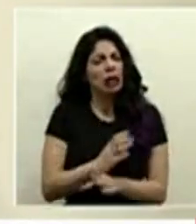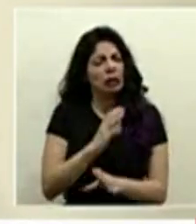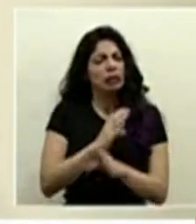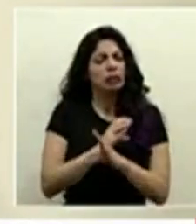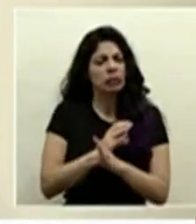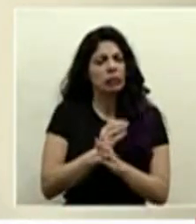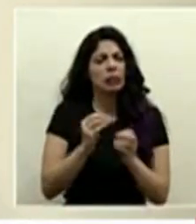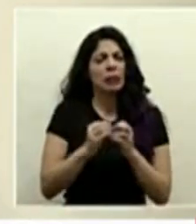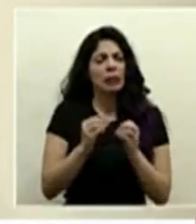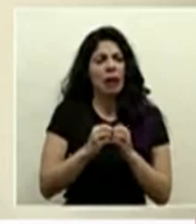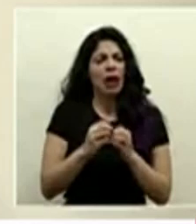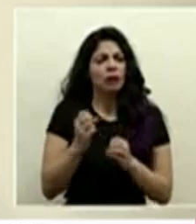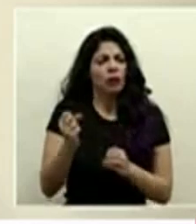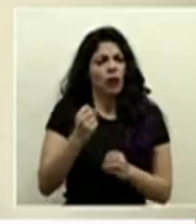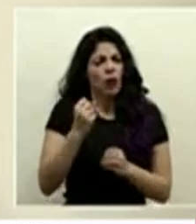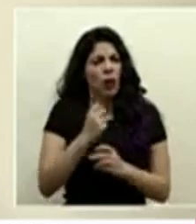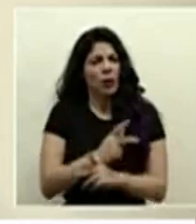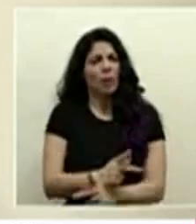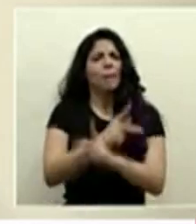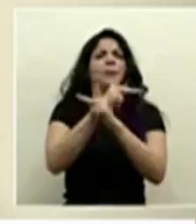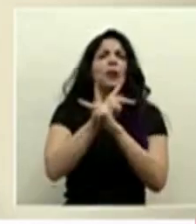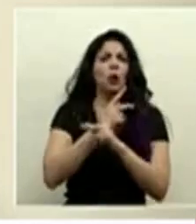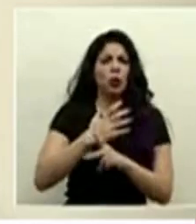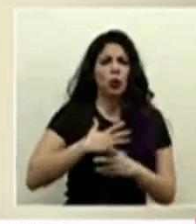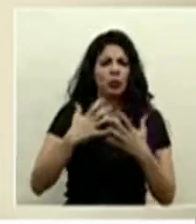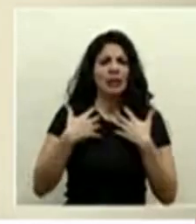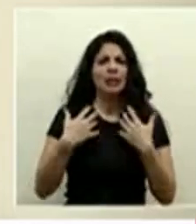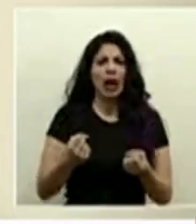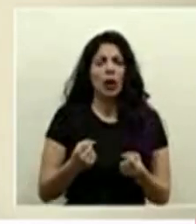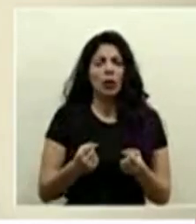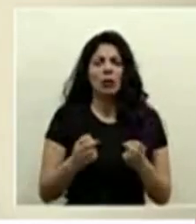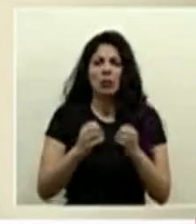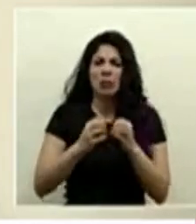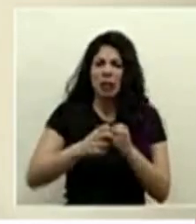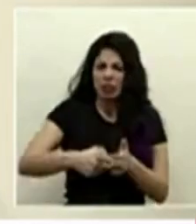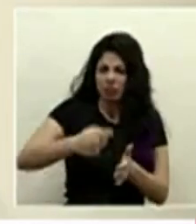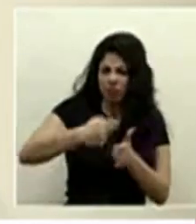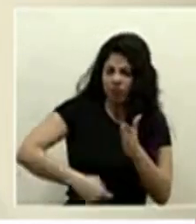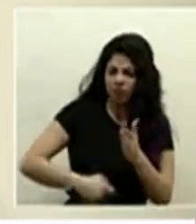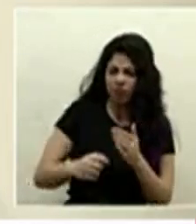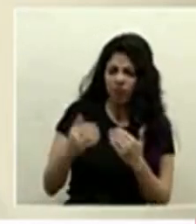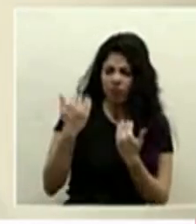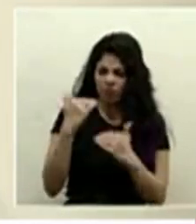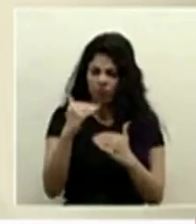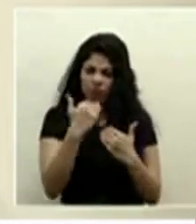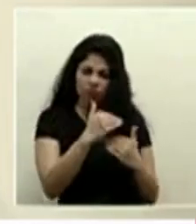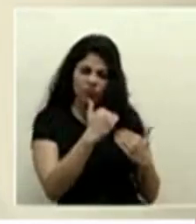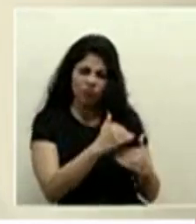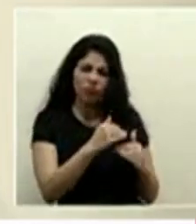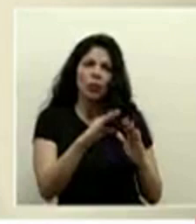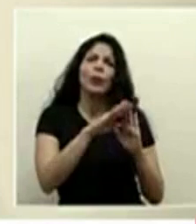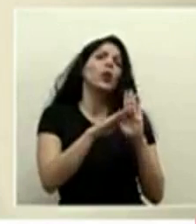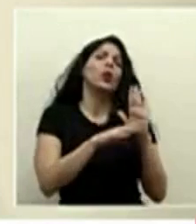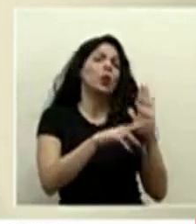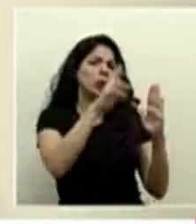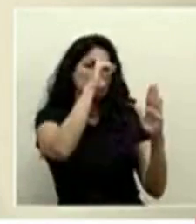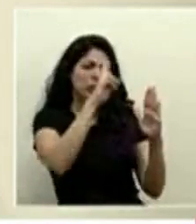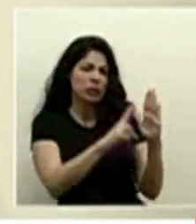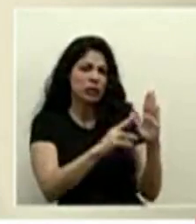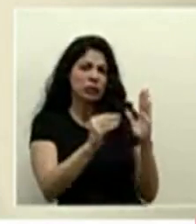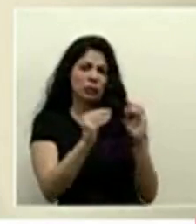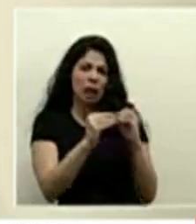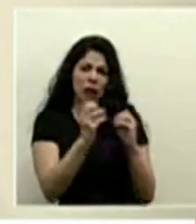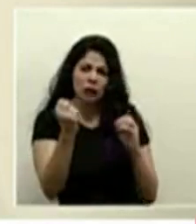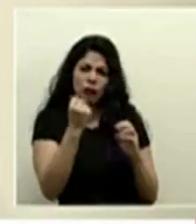puede decir agresiva para proteger nuestra propia salud o estar más rigurosos en la aplicación de los protocolos pero en realidad